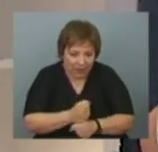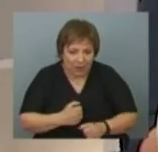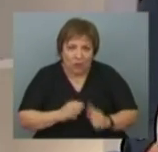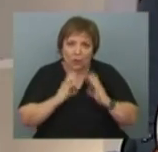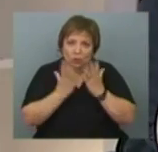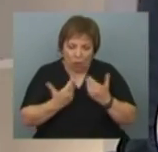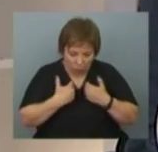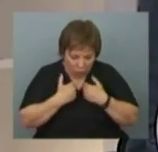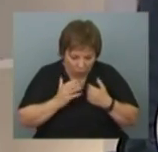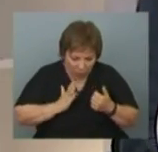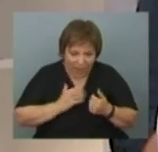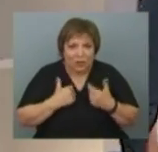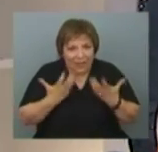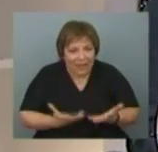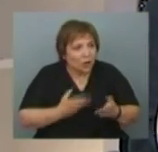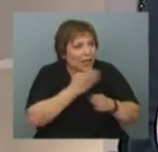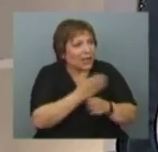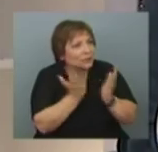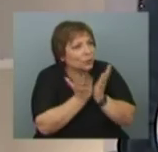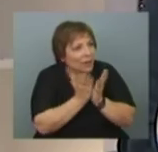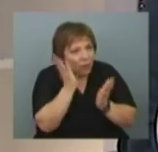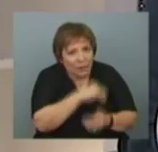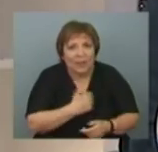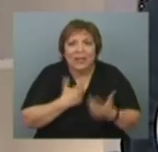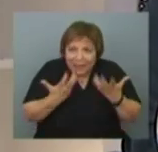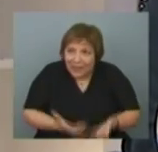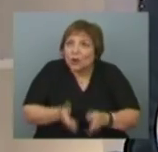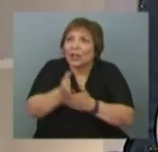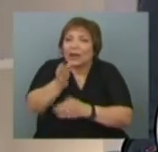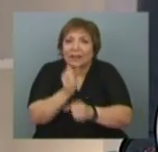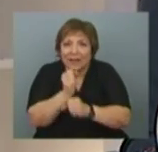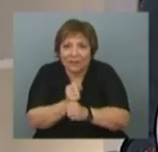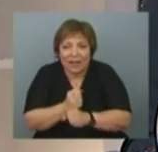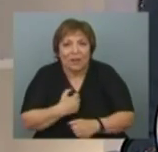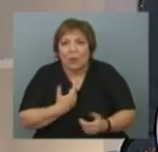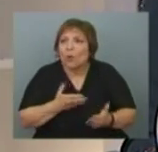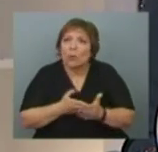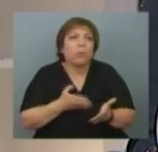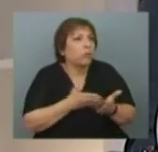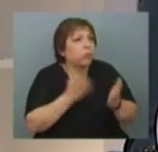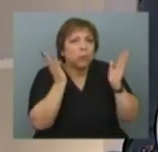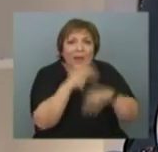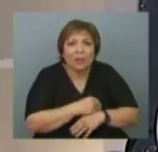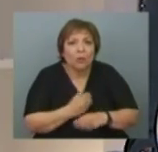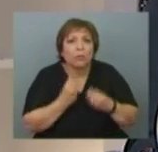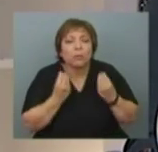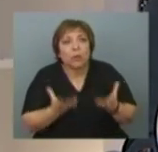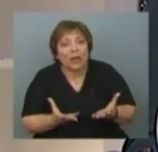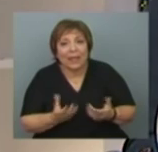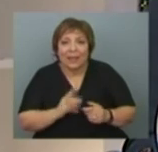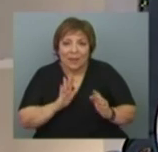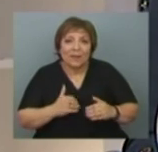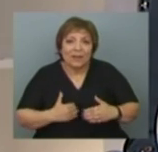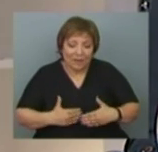quiere acceder al estudio, que quiere acceder al mundo del trabajo y que tiene dificultades para hacerlo, o que posterga la